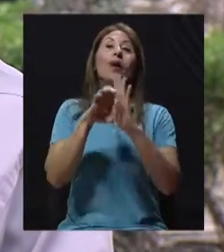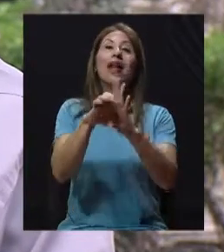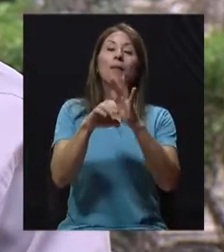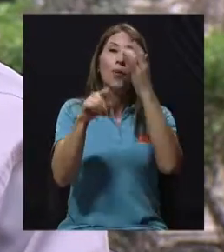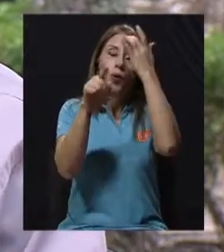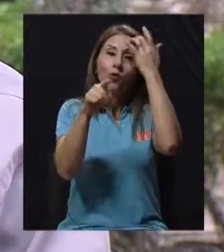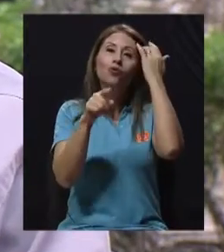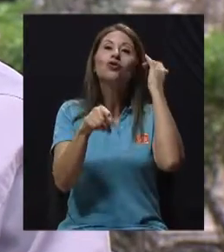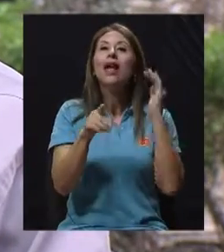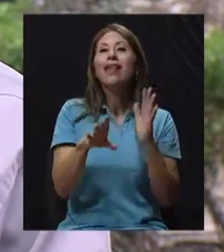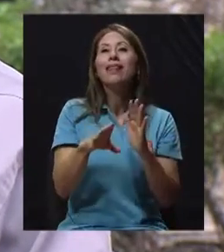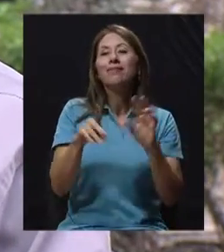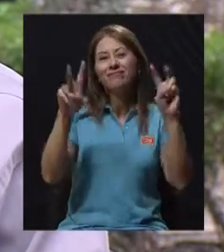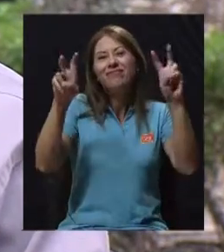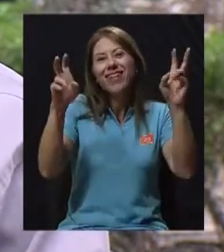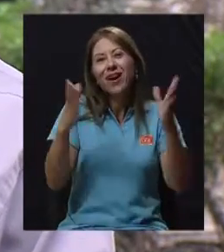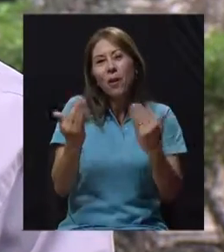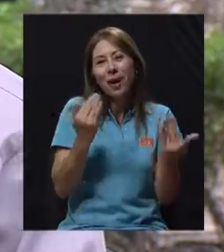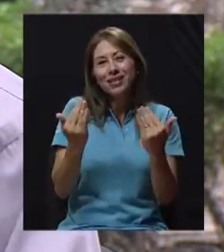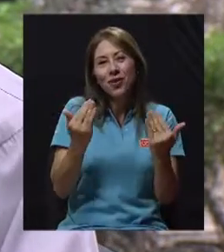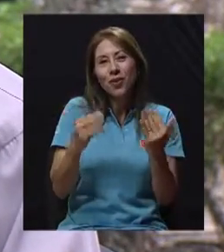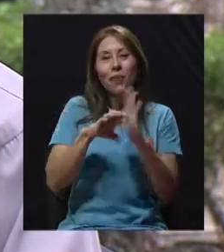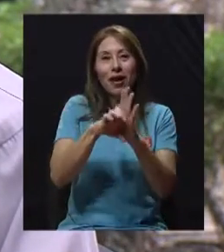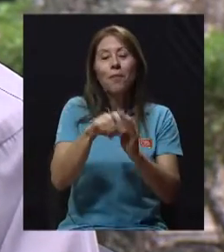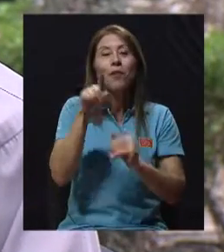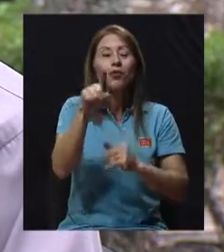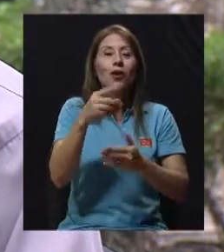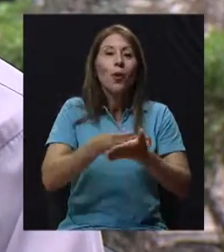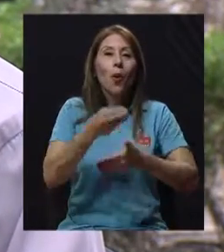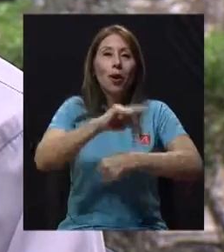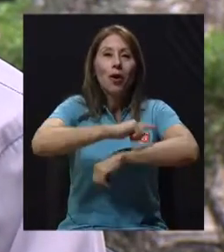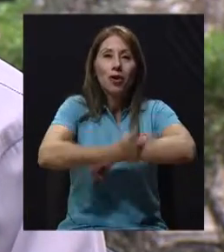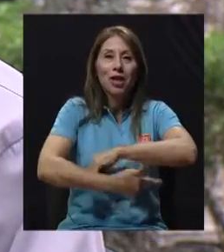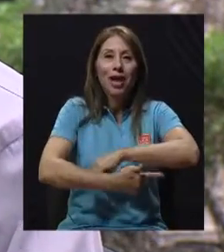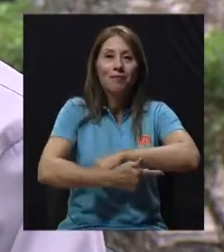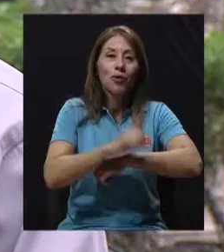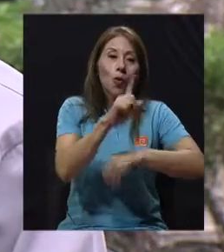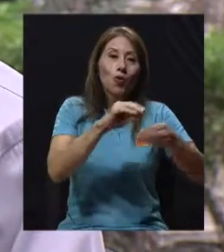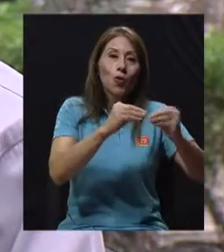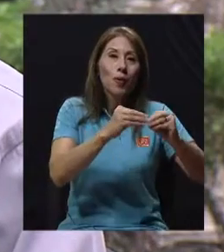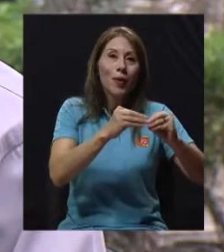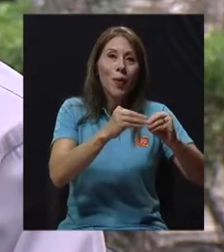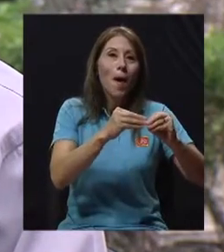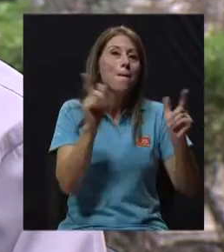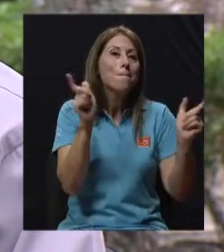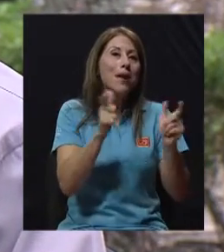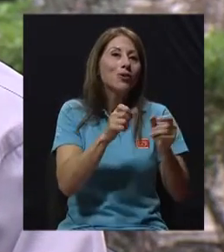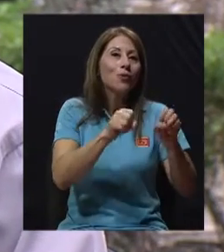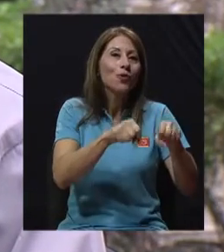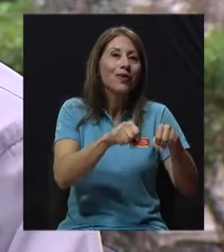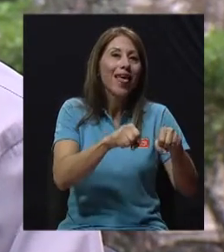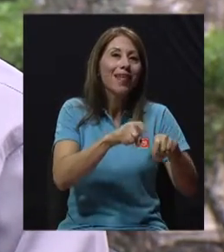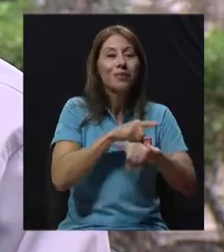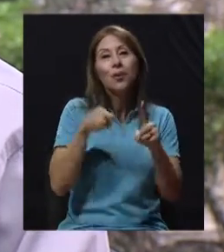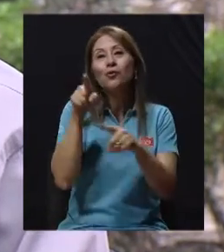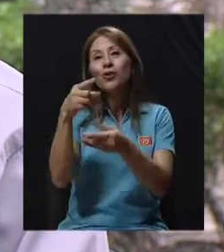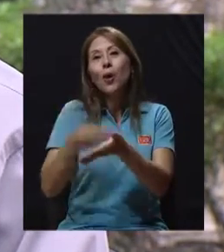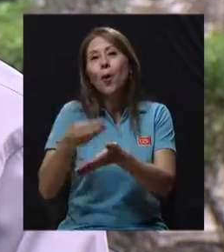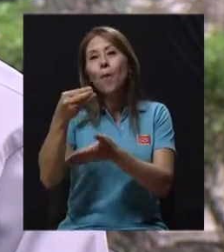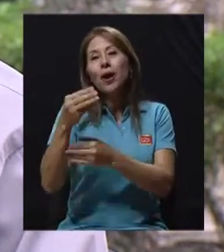como que si usted en lugar de comprarse solo un número de lotería, se compre tres o cuatro. Entonces ahí usted va agregando factores y va agregando